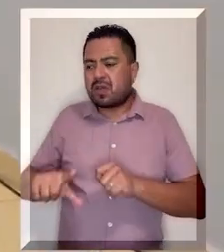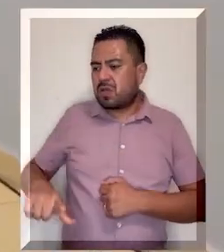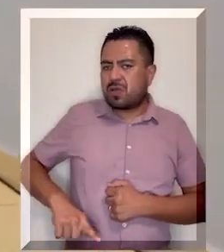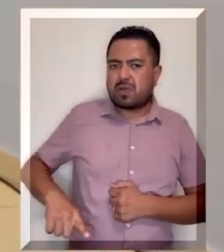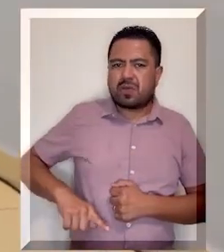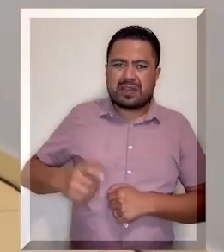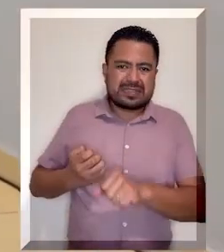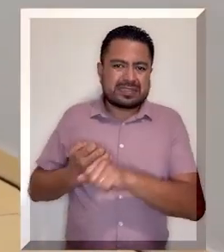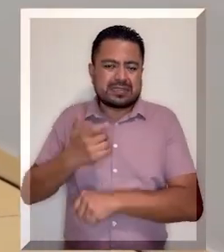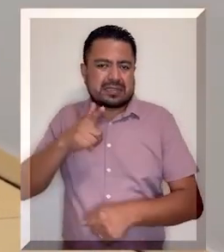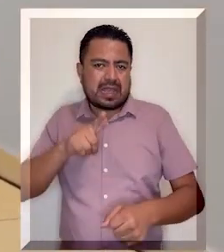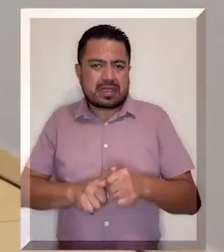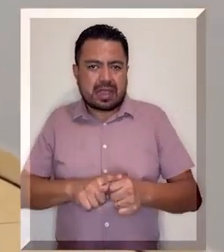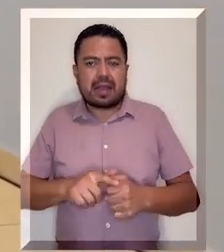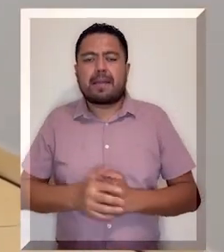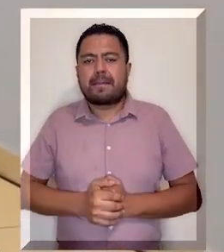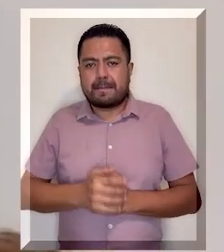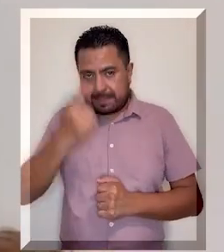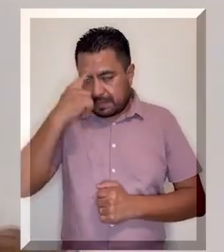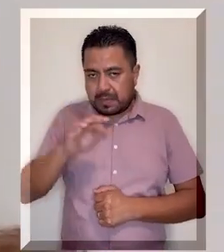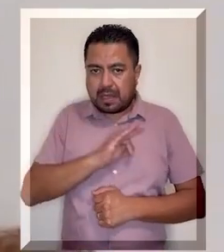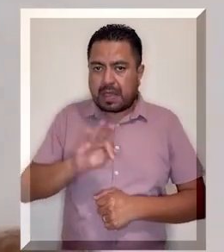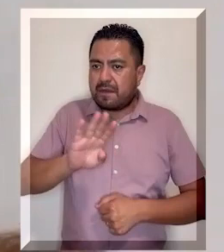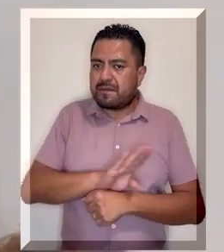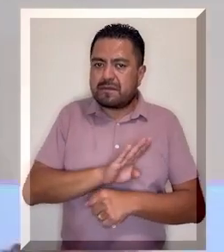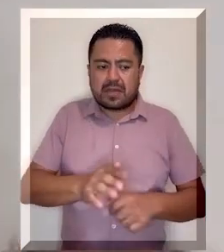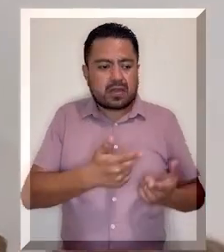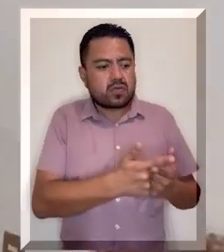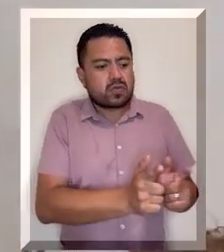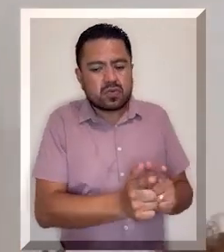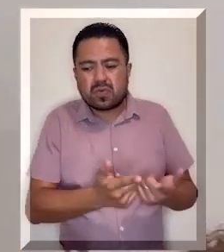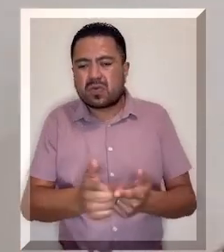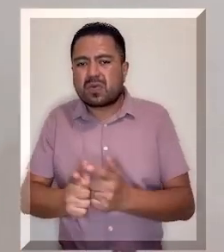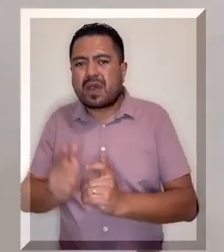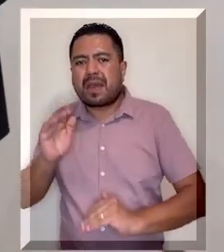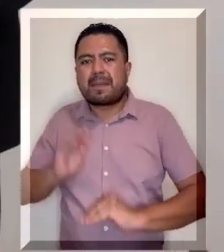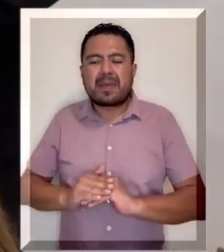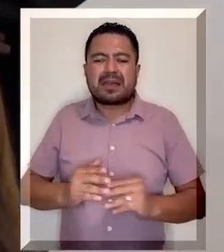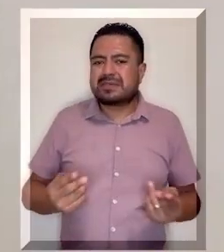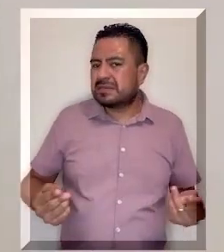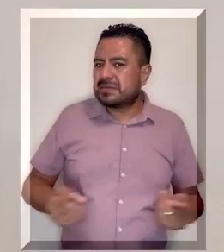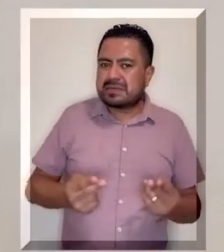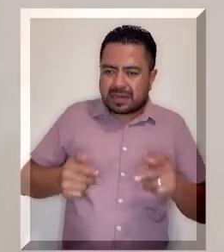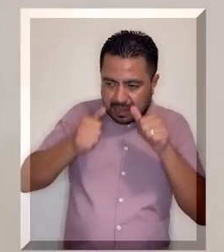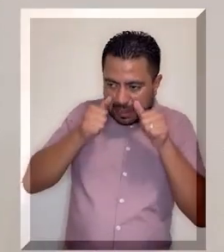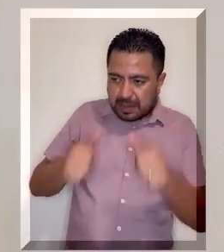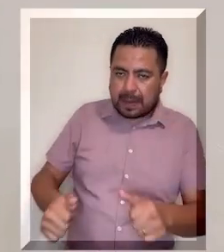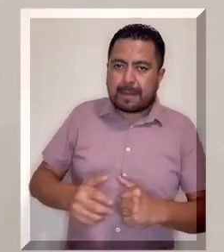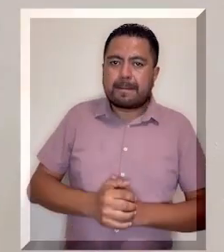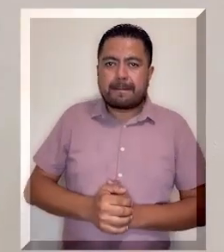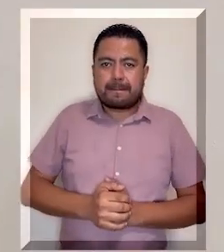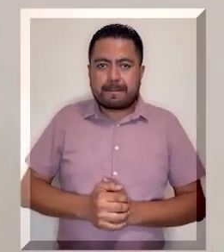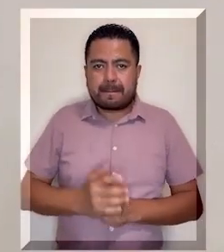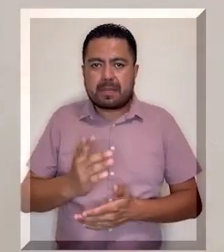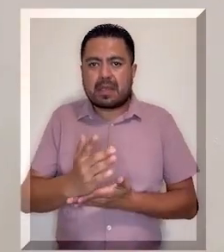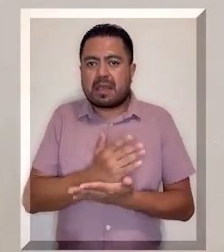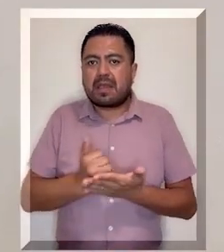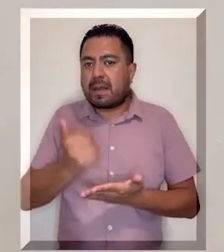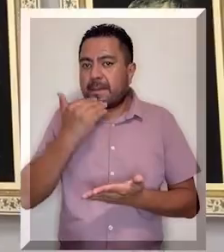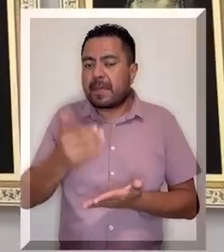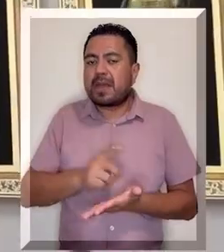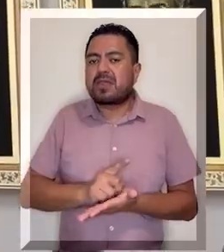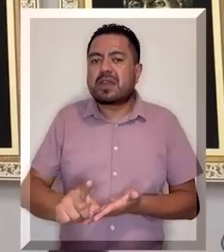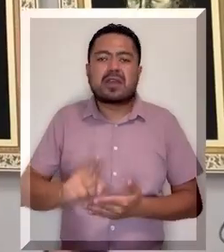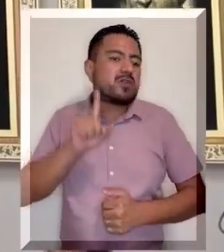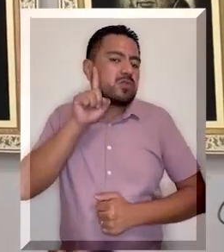institucional con las distintas instancias del gobierno ejecutivo estatal para favorecer a los sectores más desprotegidos y